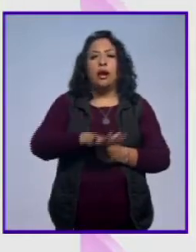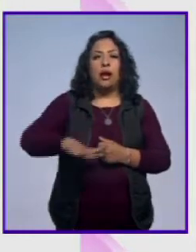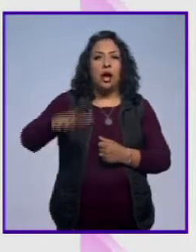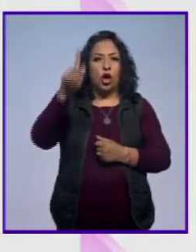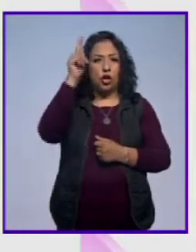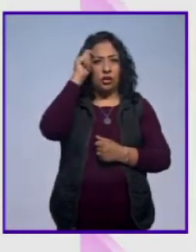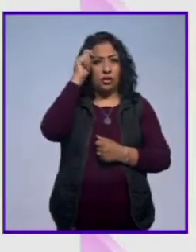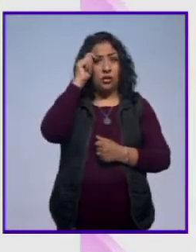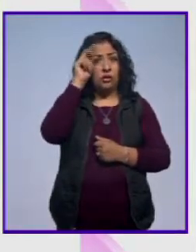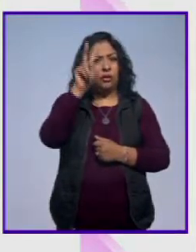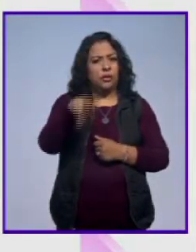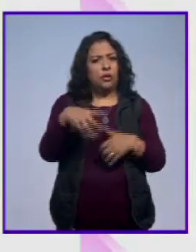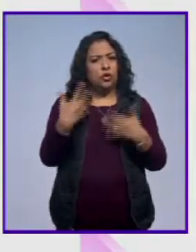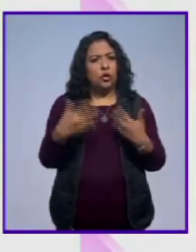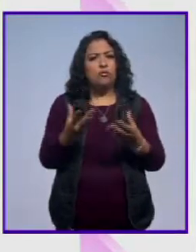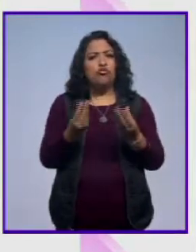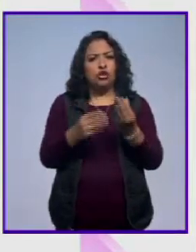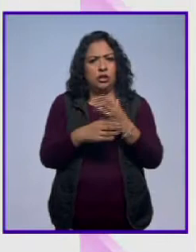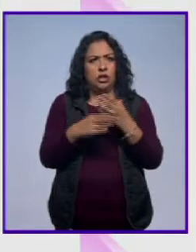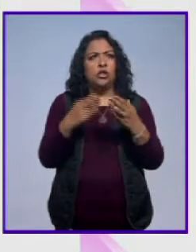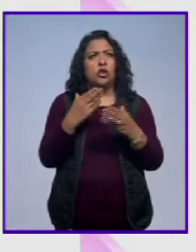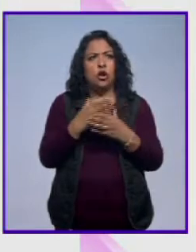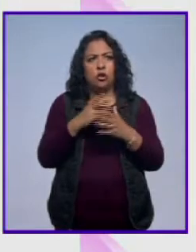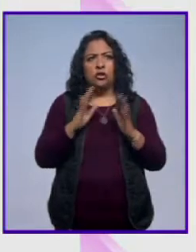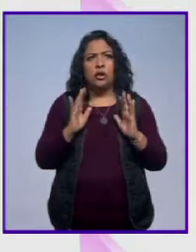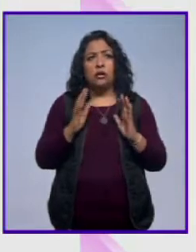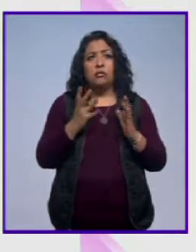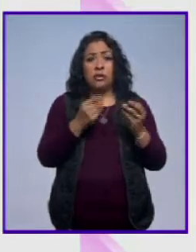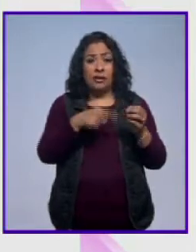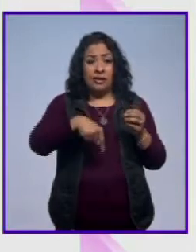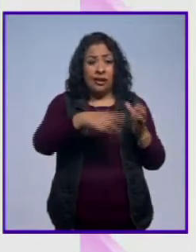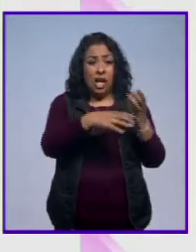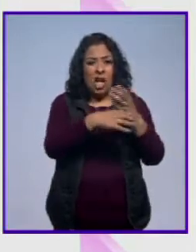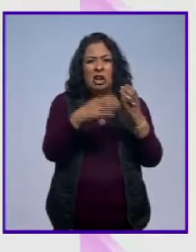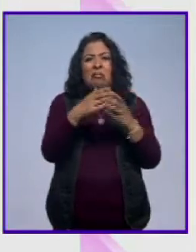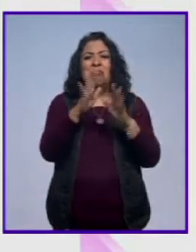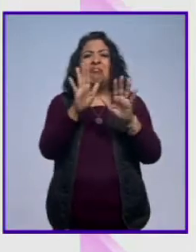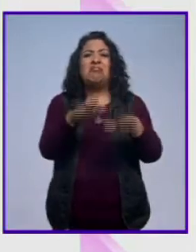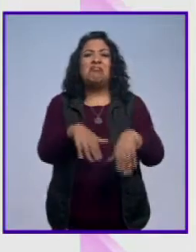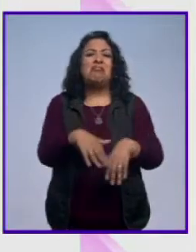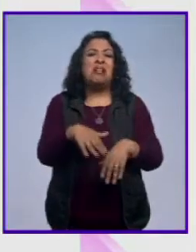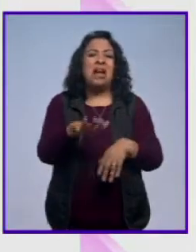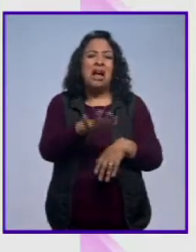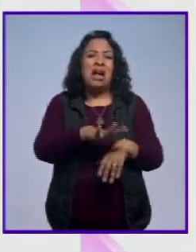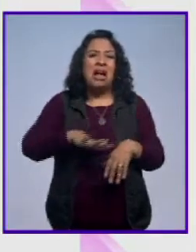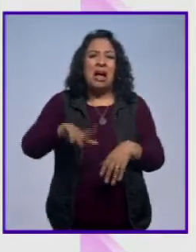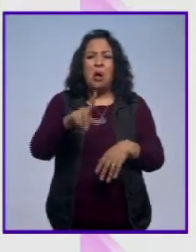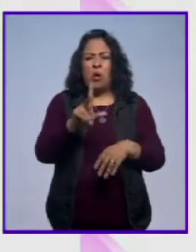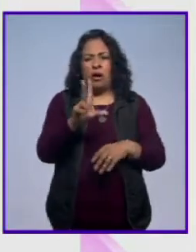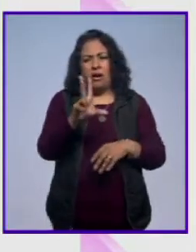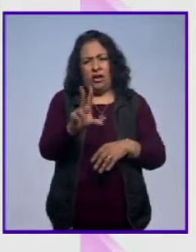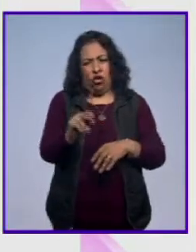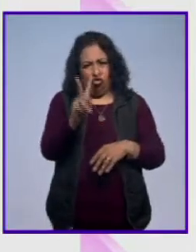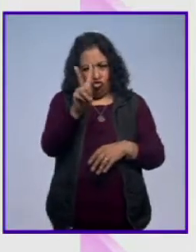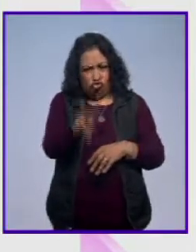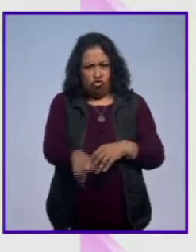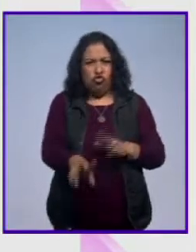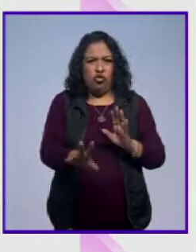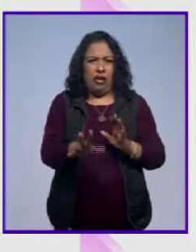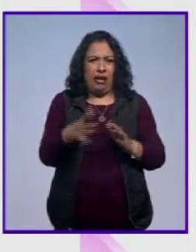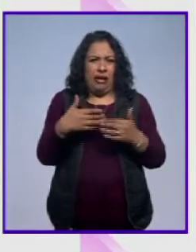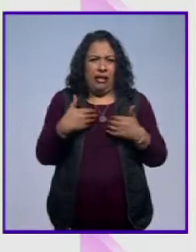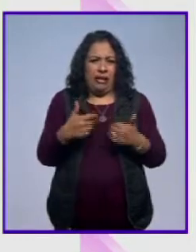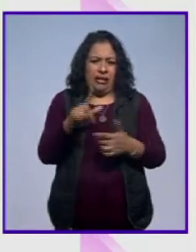significa muchas cosas y la mayoría de estas cosas no significan lago en el sentido literal de lo que